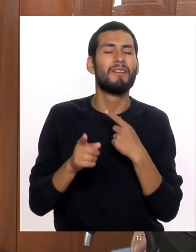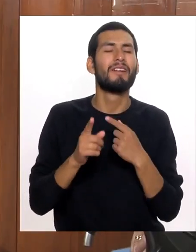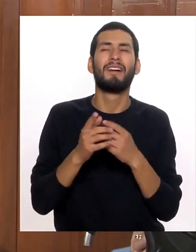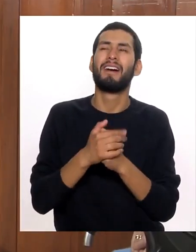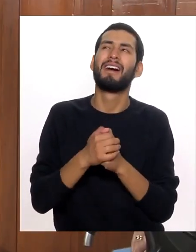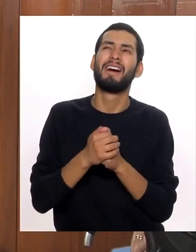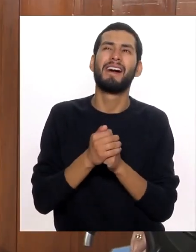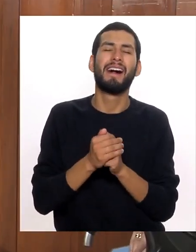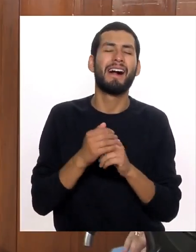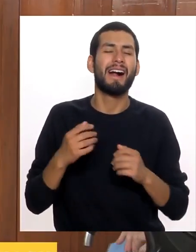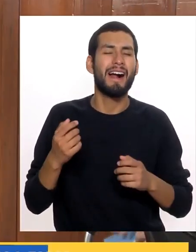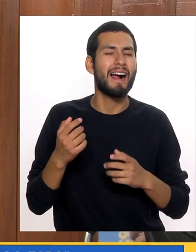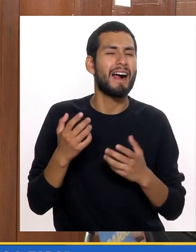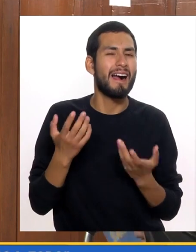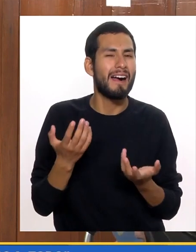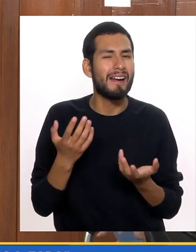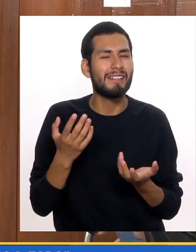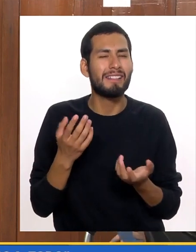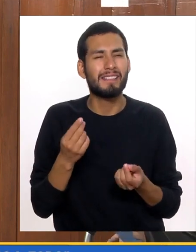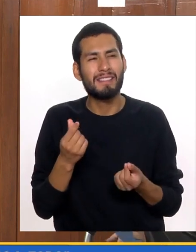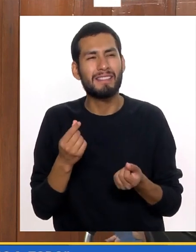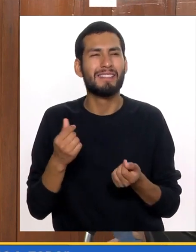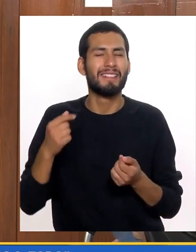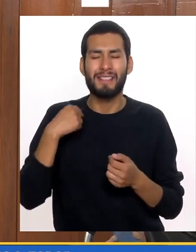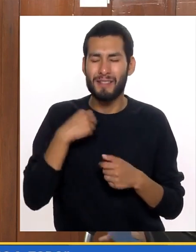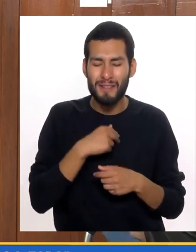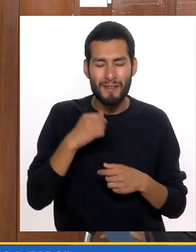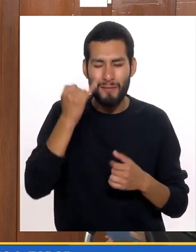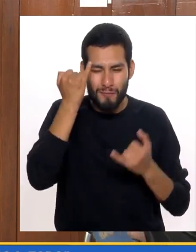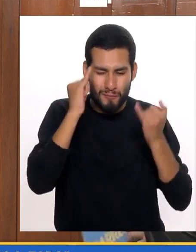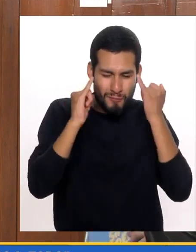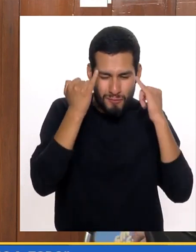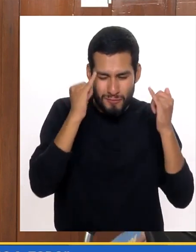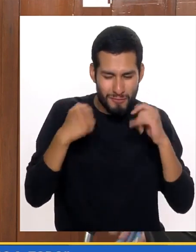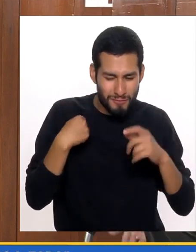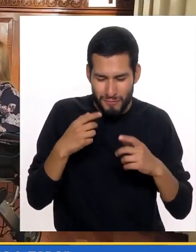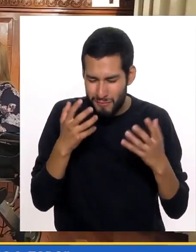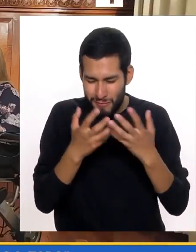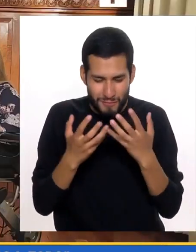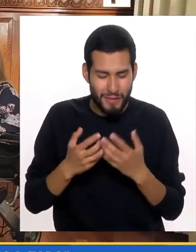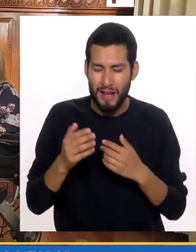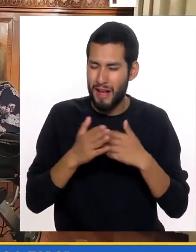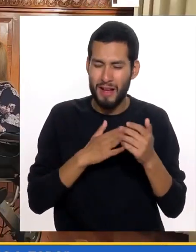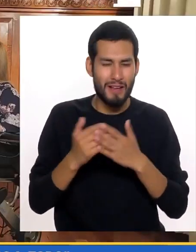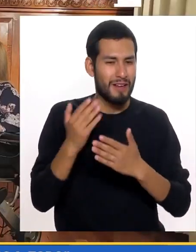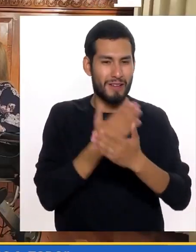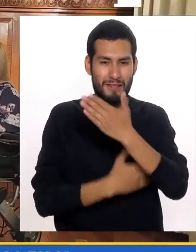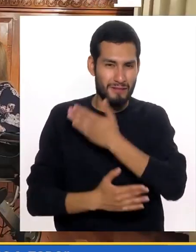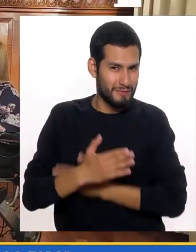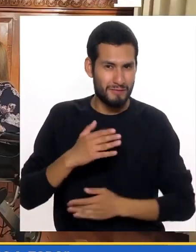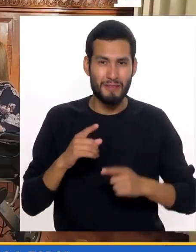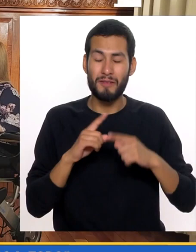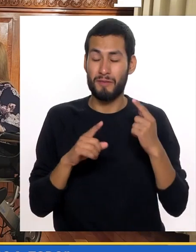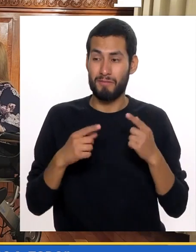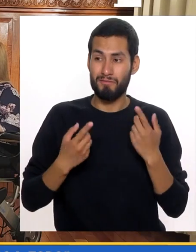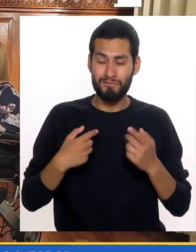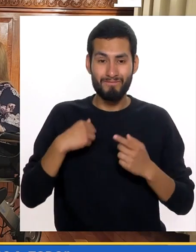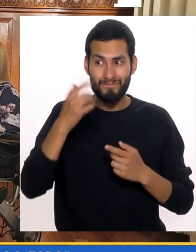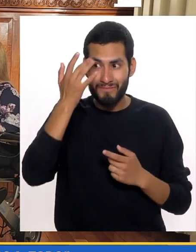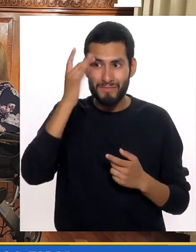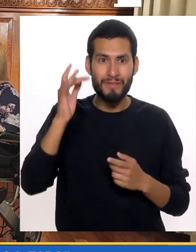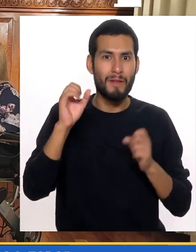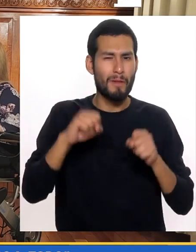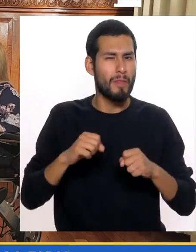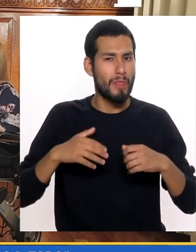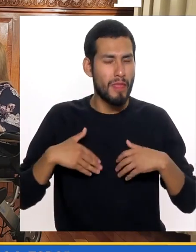realmente Yo pienso que nosotras Nos adaptamos a todo Tendremos la discapacidad física Pero